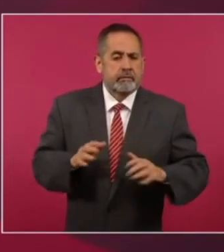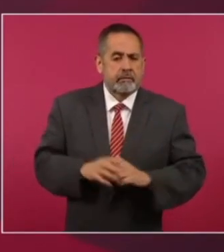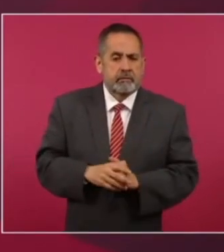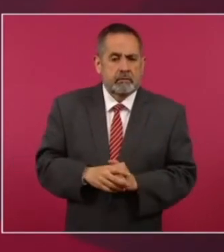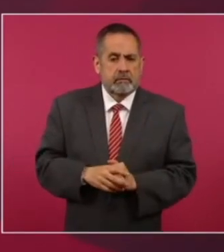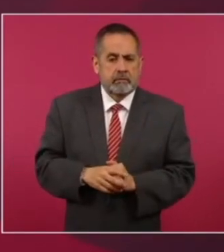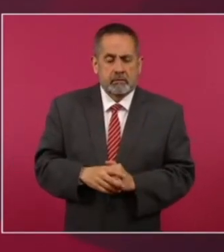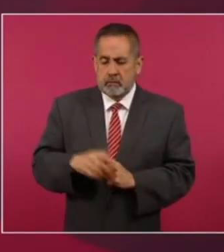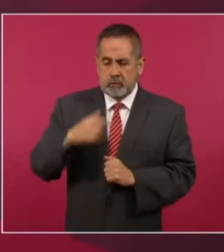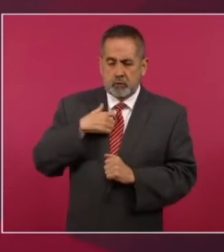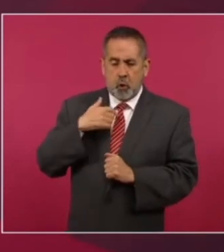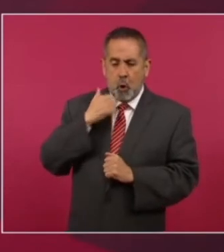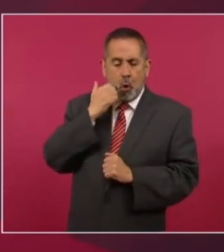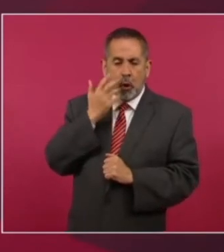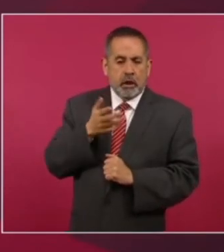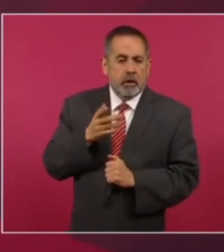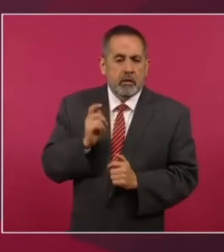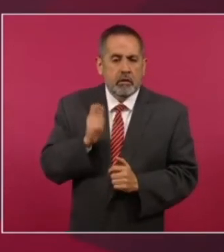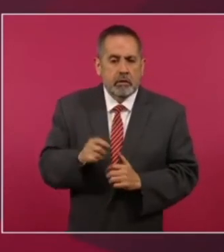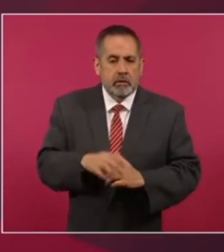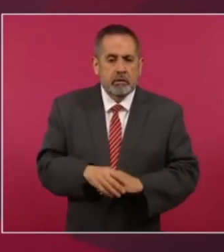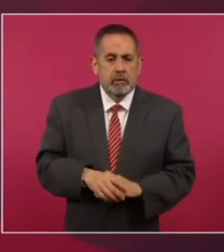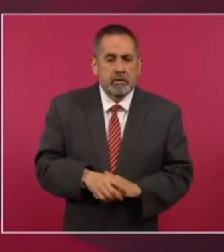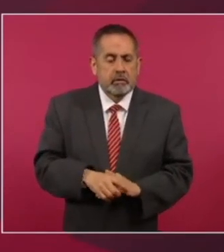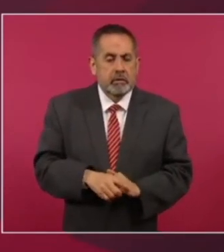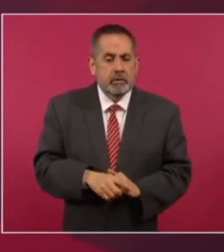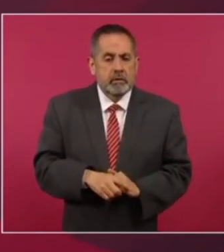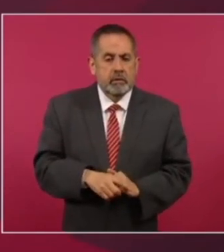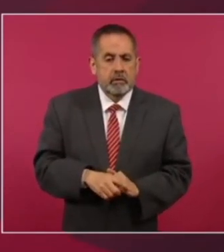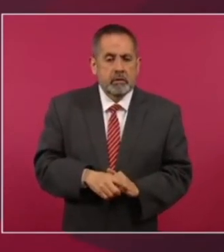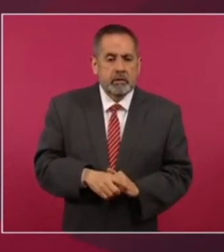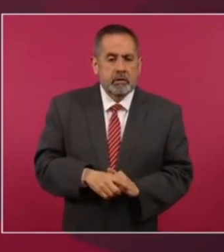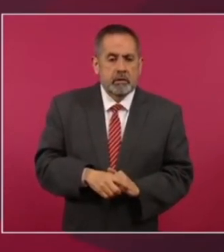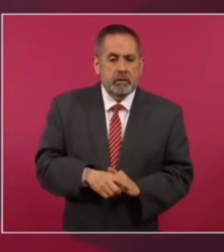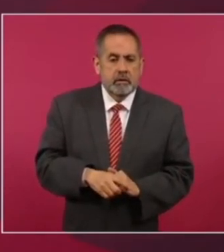queremos utilizar